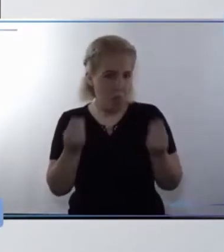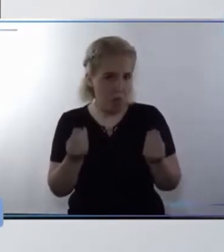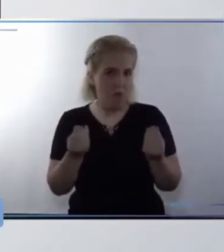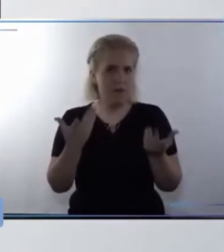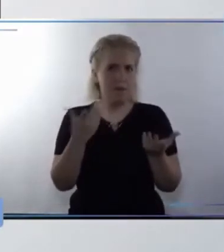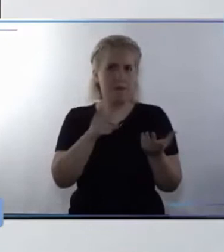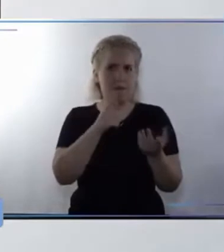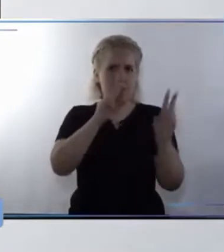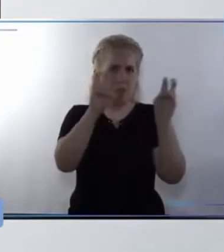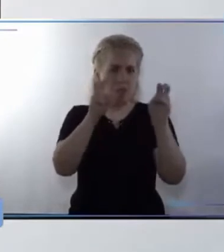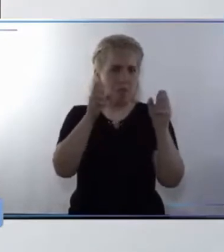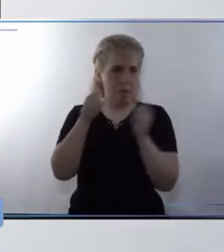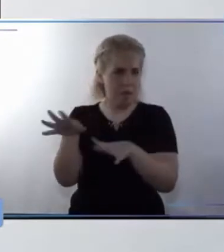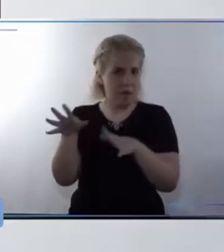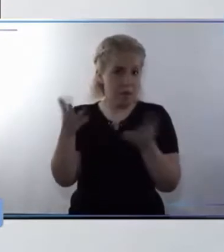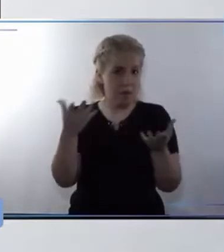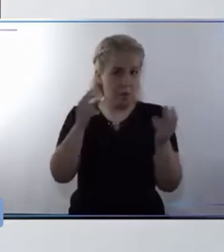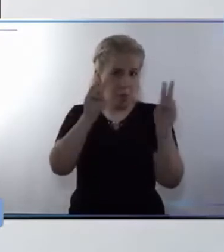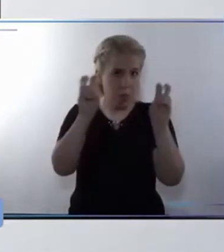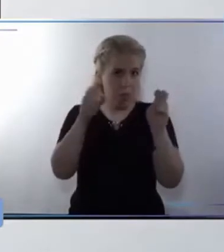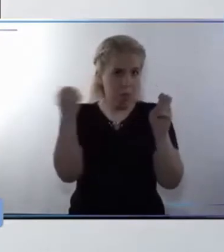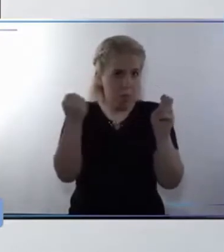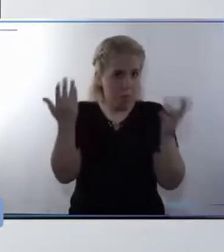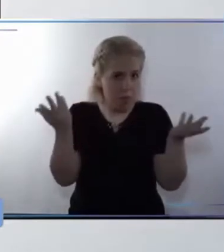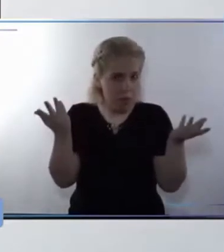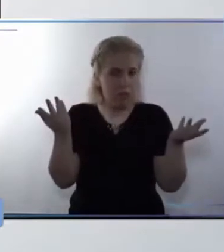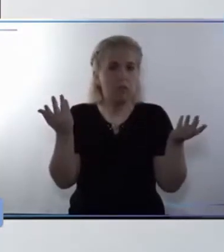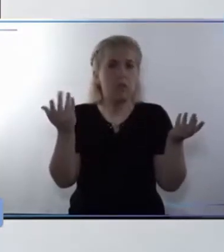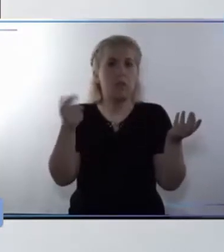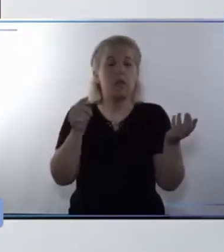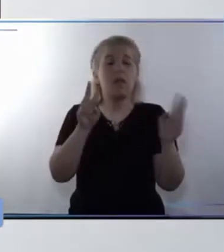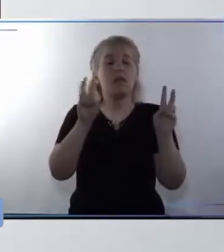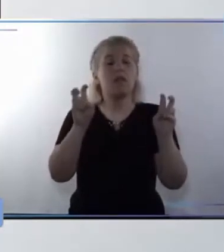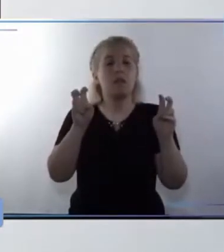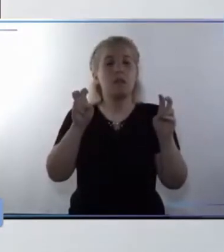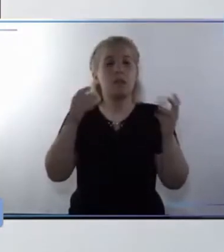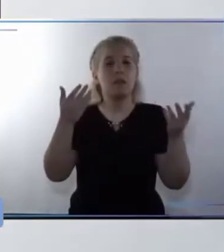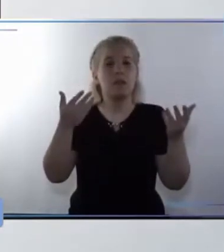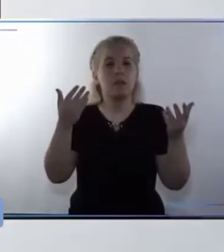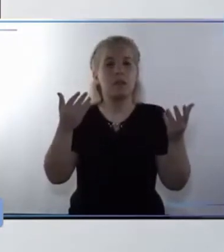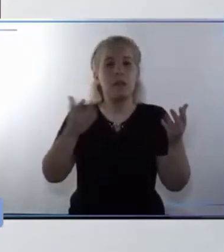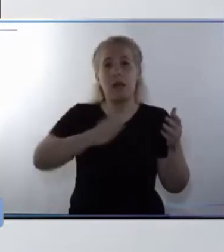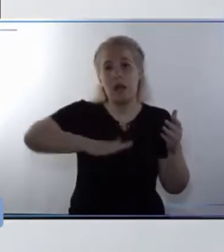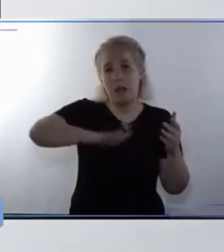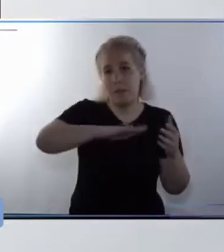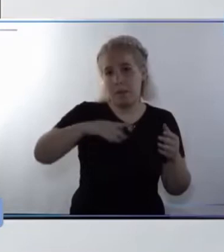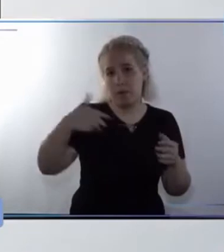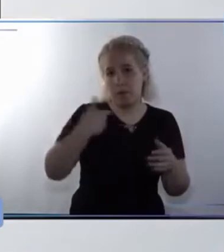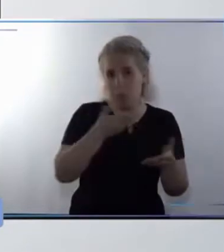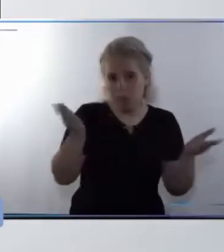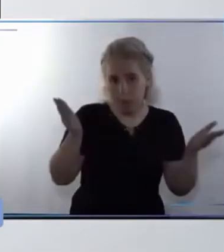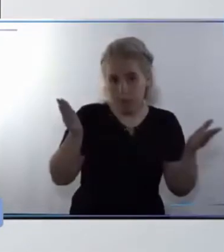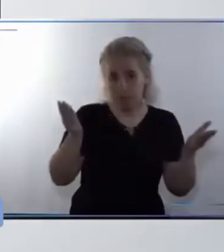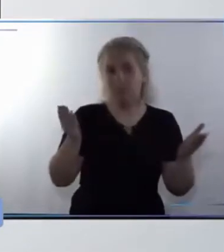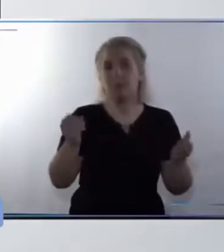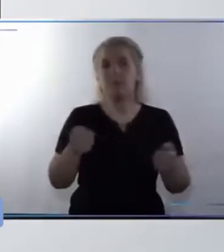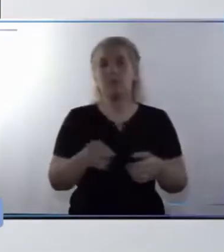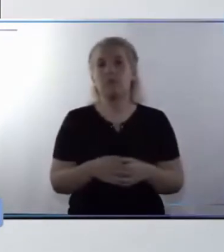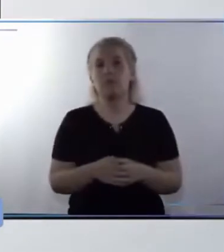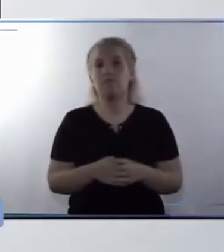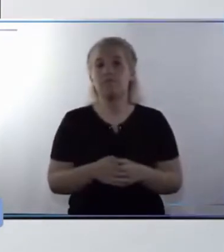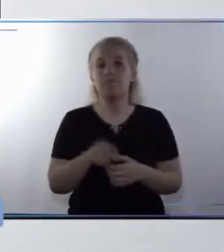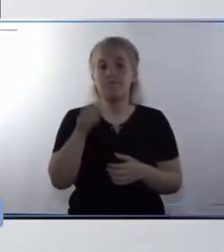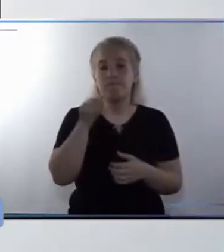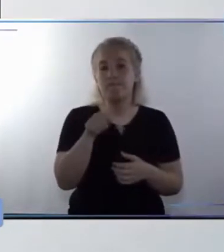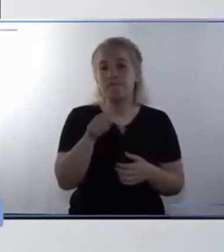uno de los temas que para nosotros es estratégico, como es el tema del espacio público. Y acá,